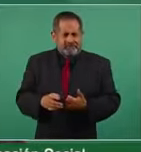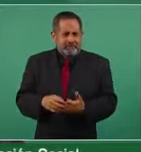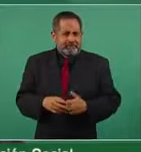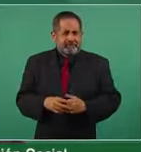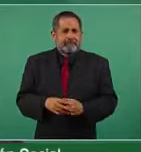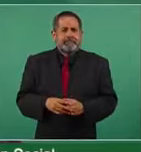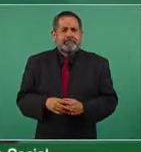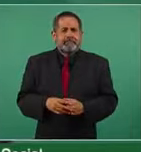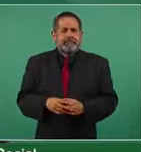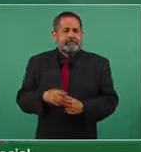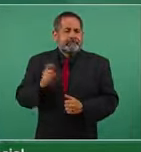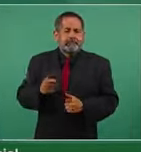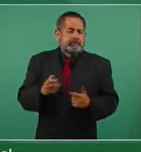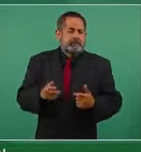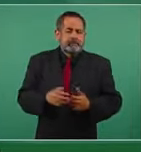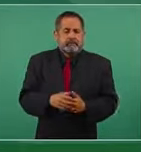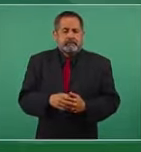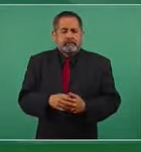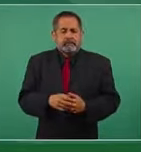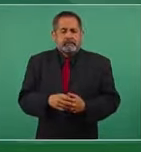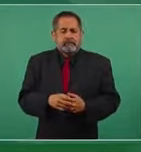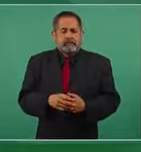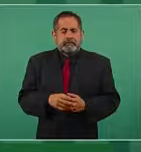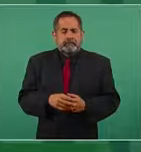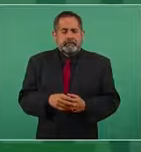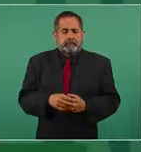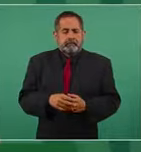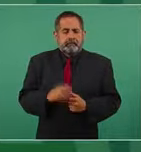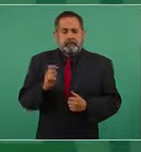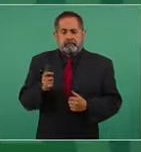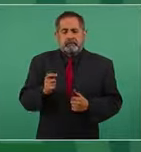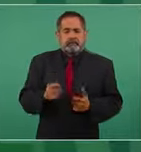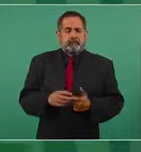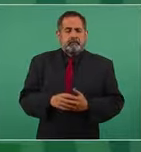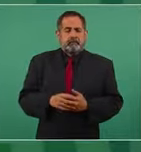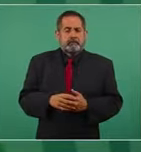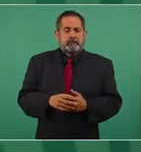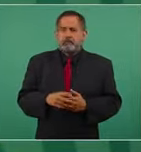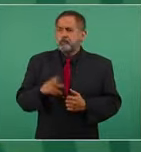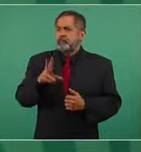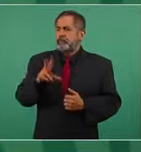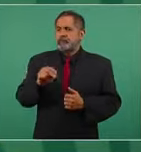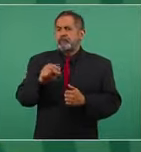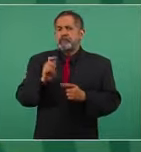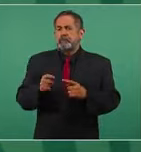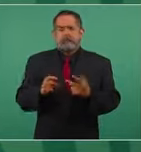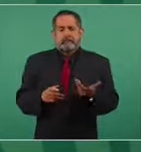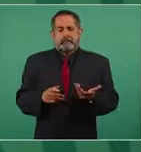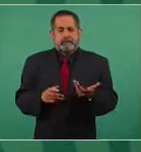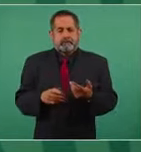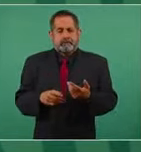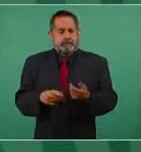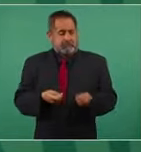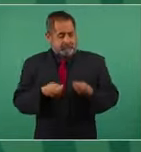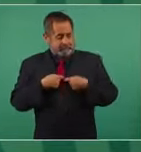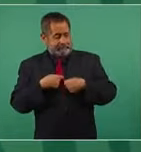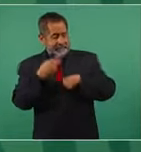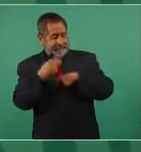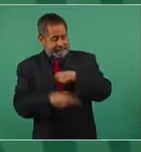que no causa daños,